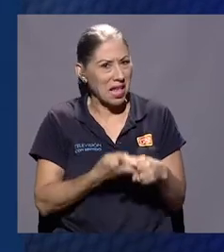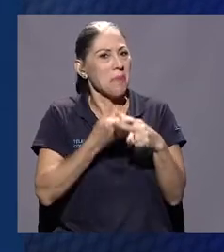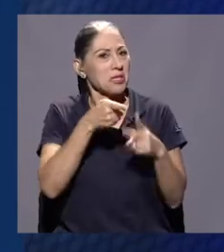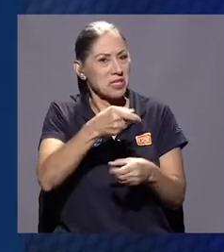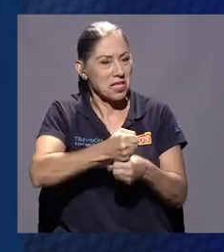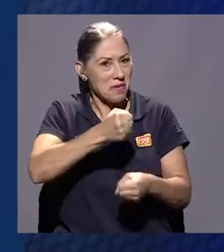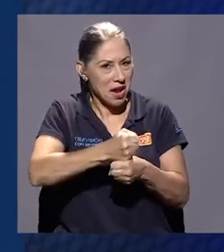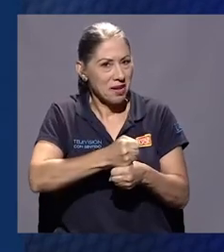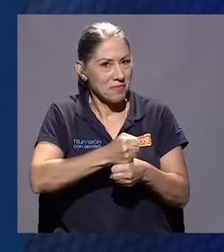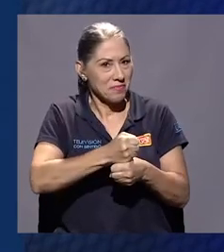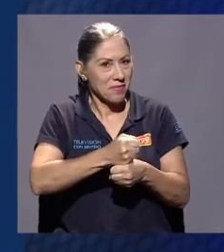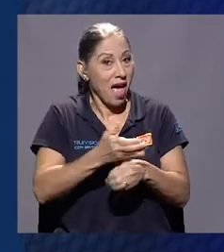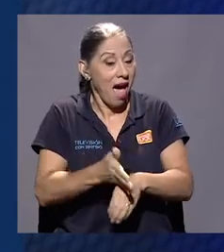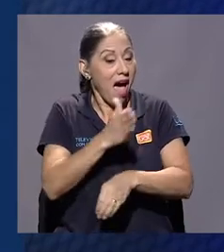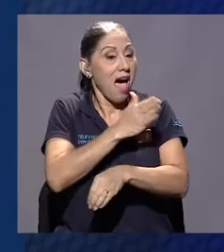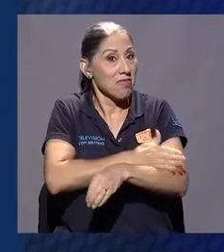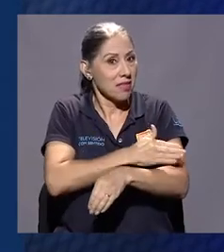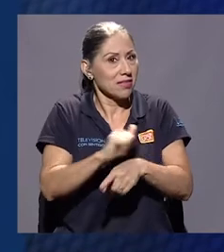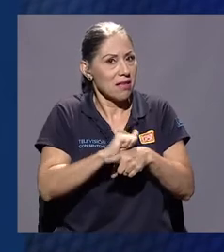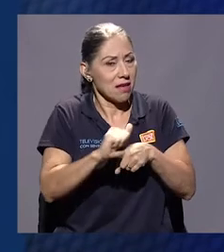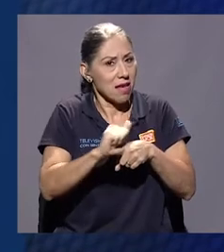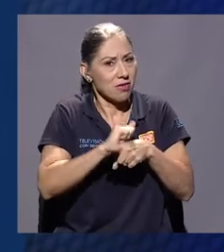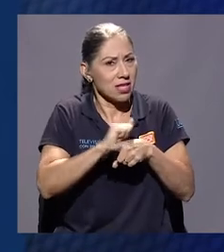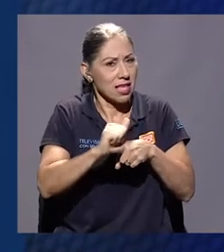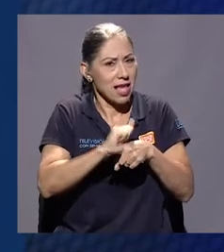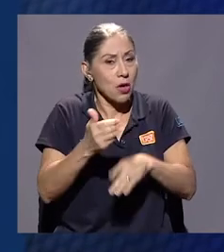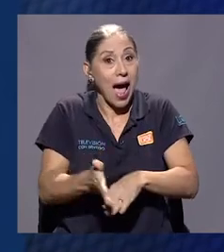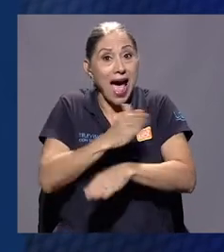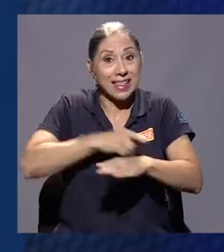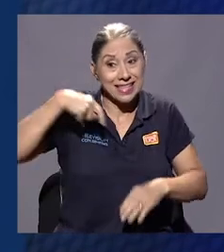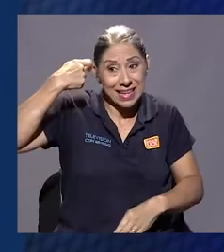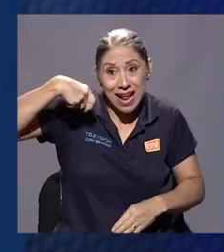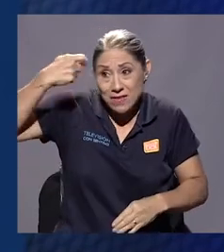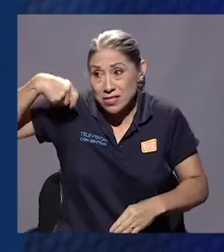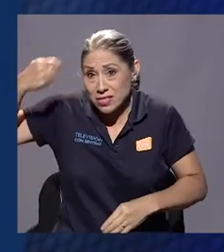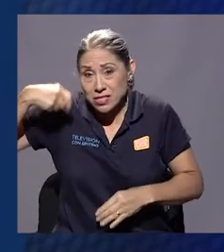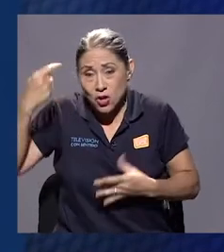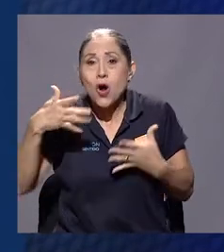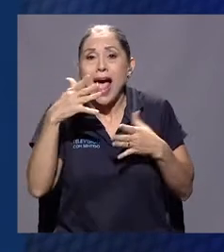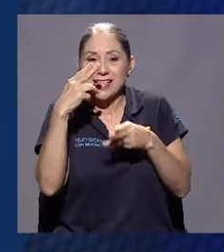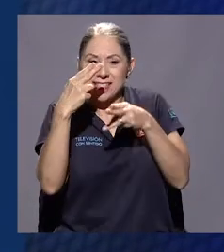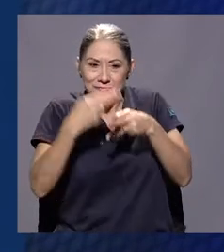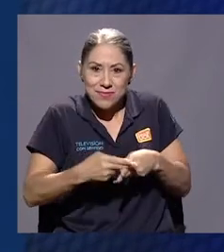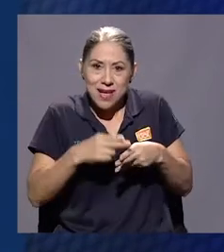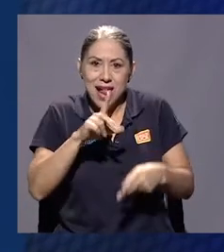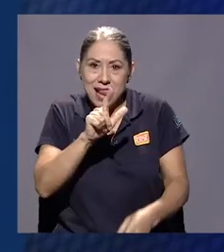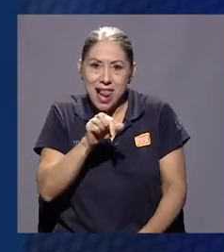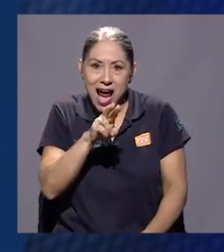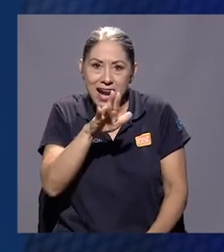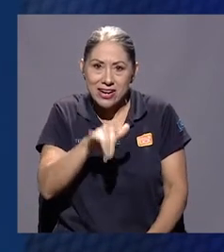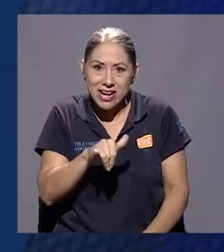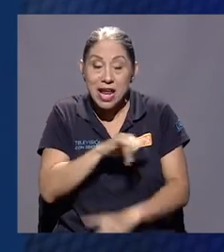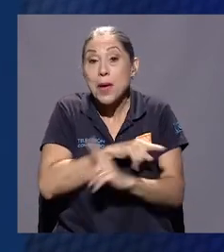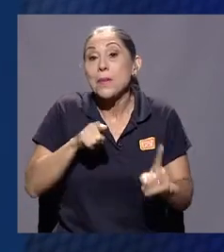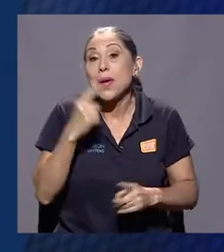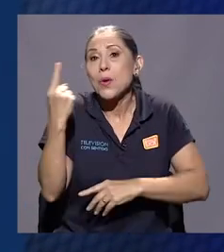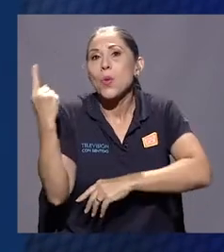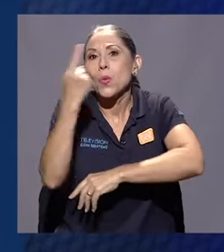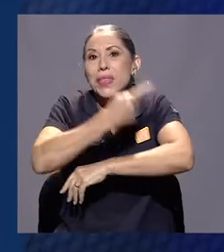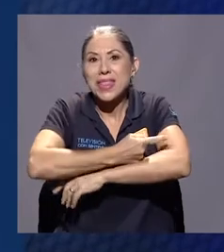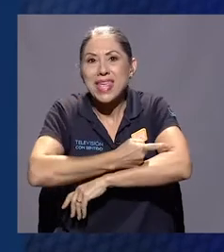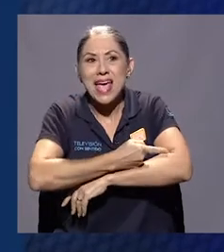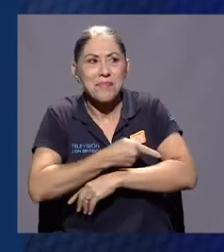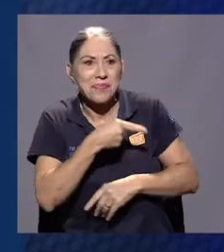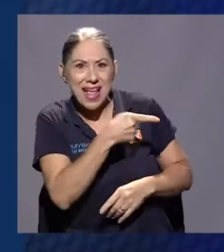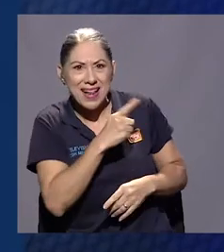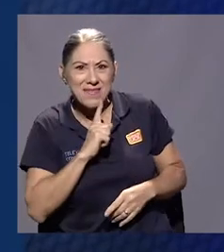Entonces, empezamos a ensayar antes de ir a rodar. Y hubo un día en particular en que había un texto en que Larry, el verdadero,